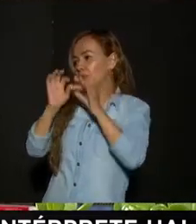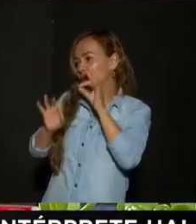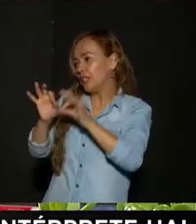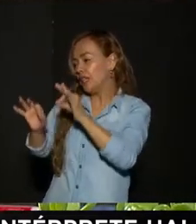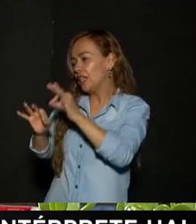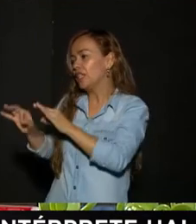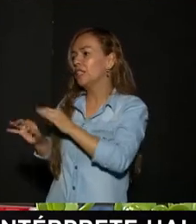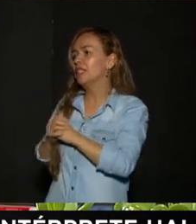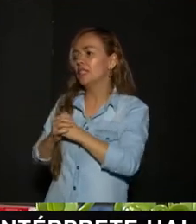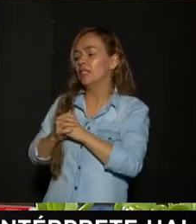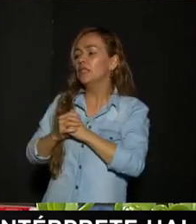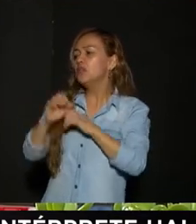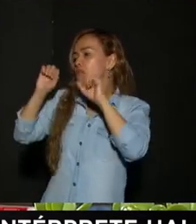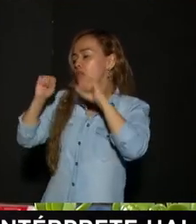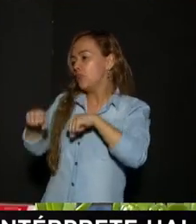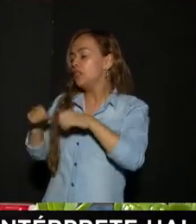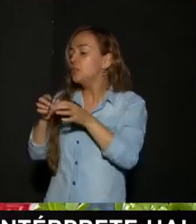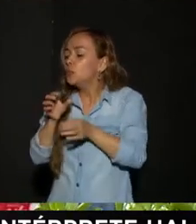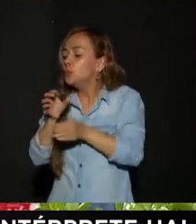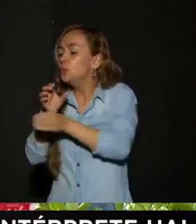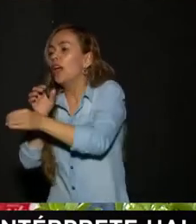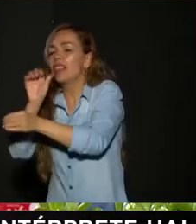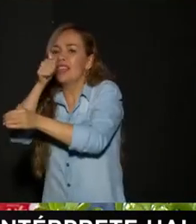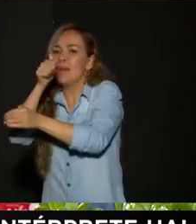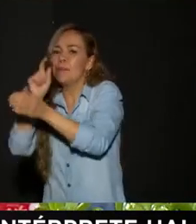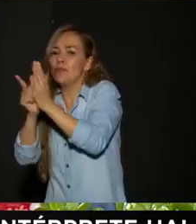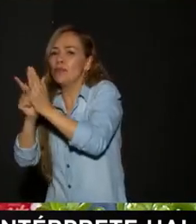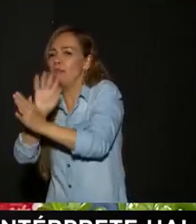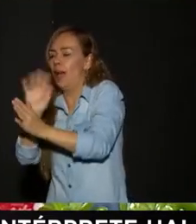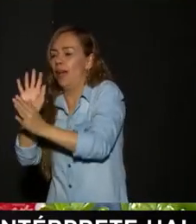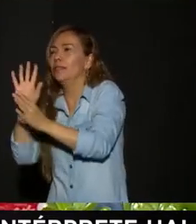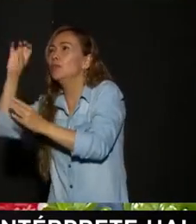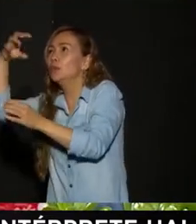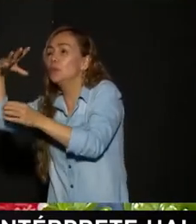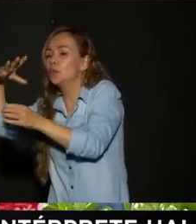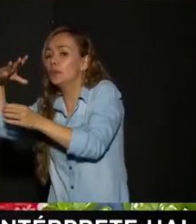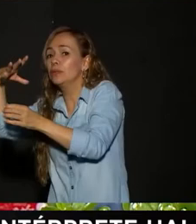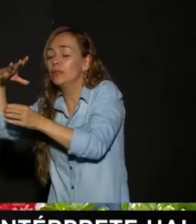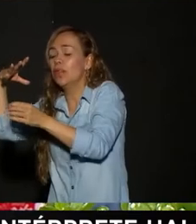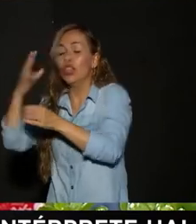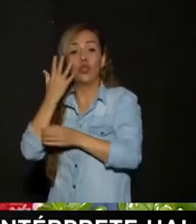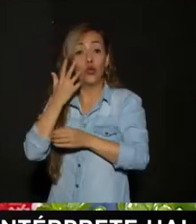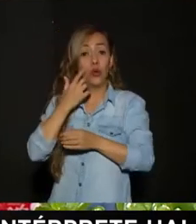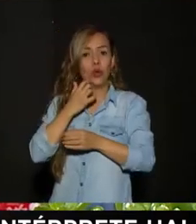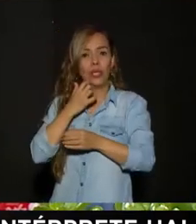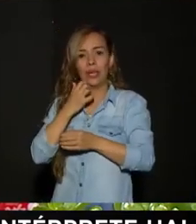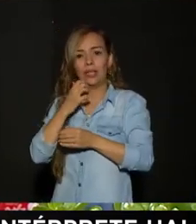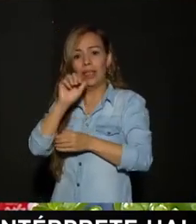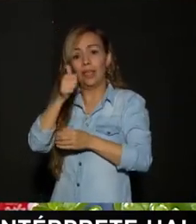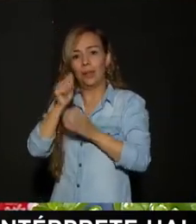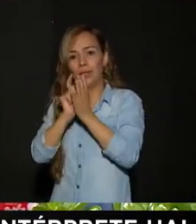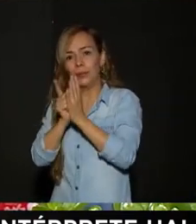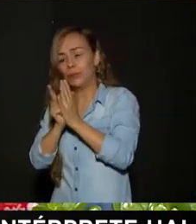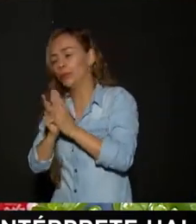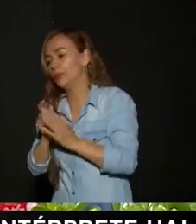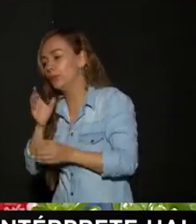Ahorita en casa Podemos sacarla todos los días Unos diez minuticos Al sol Pero ya cuando Digamos Retomemos nuevamente